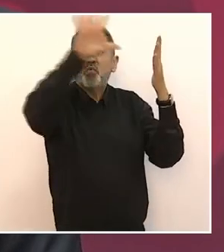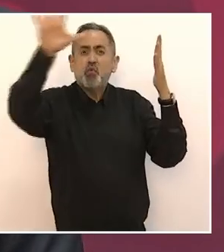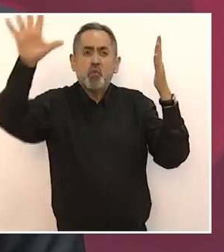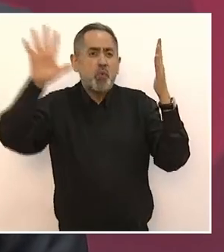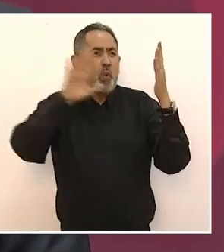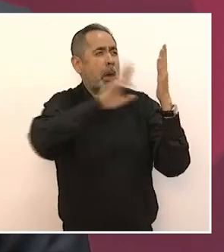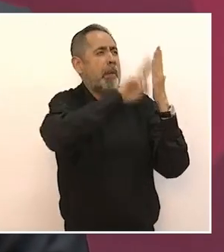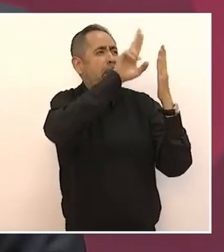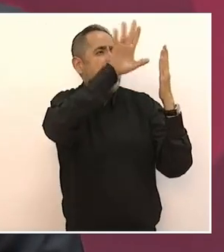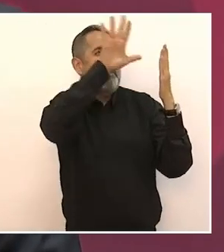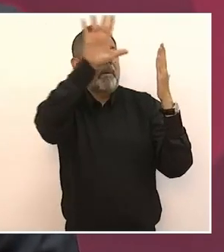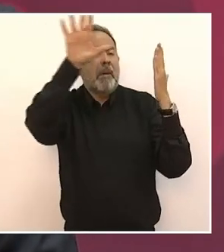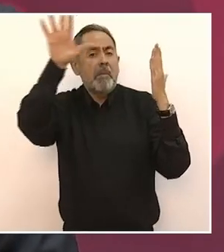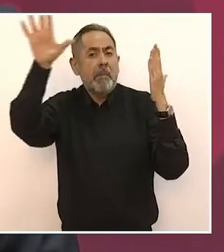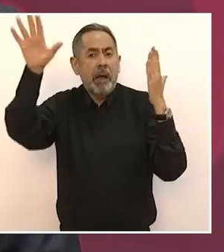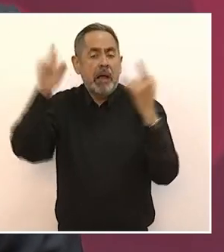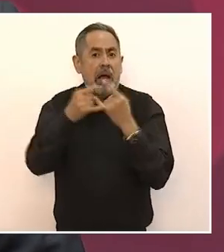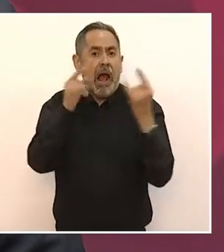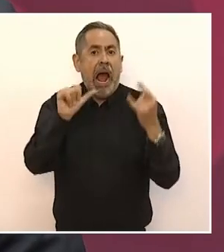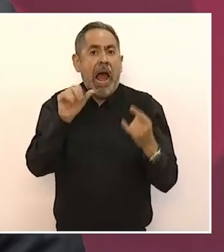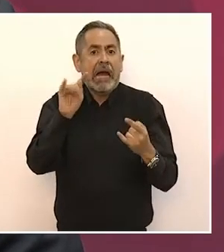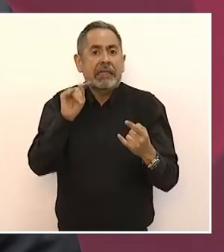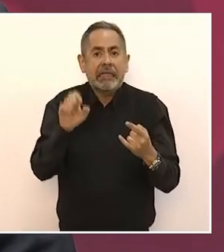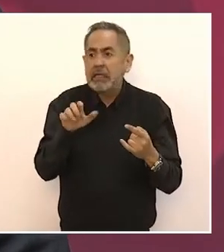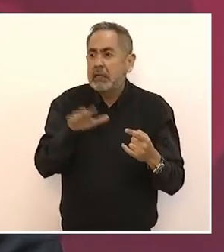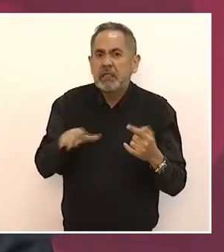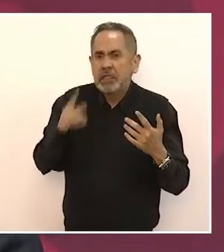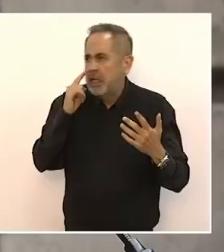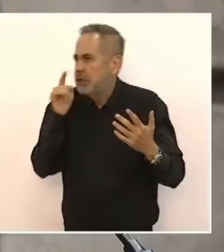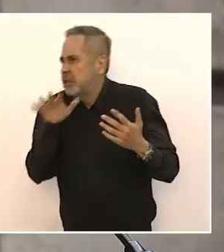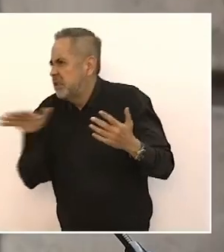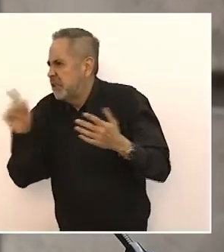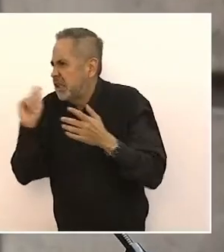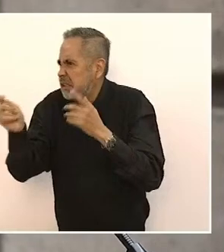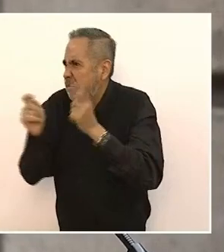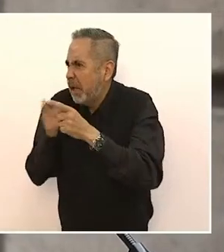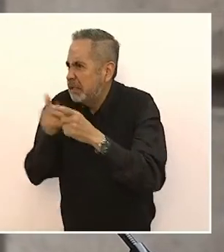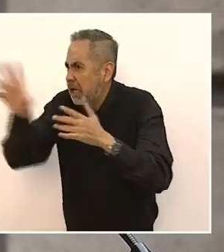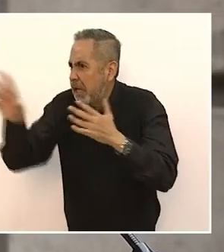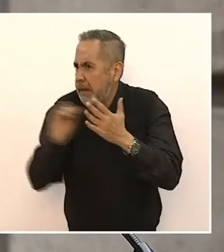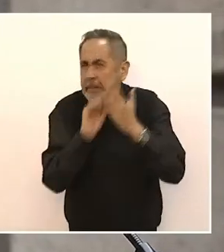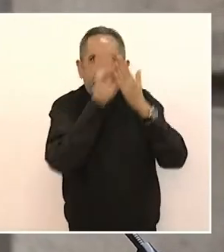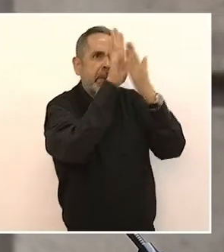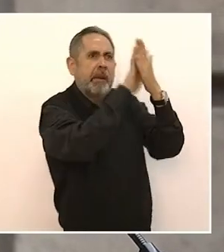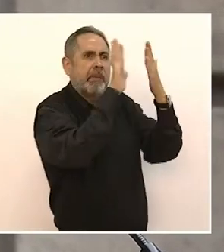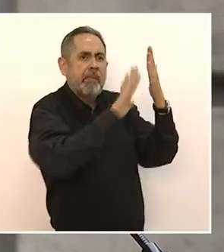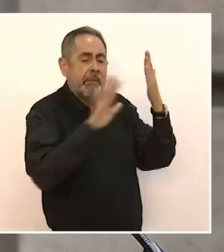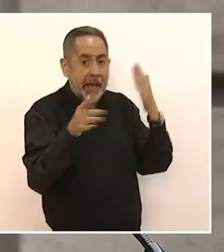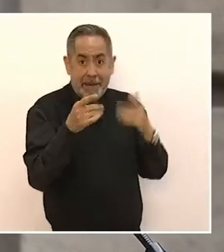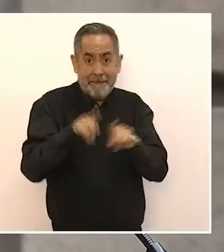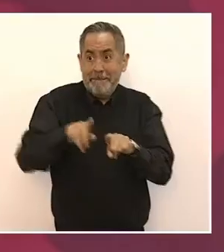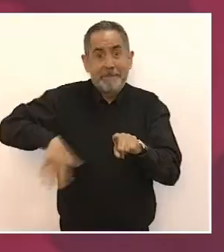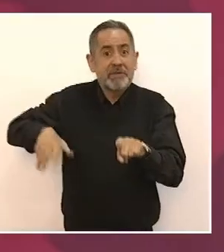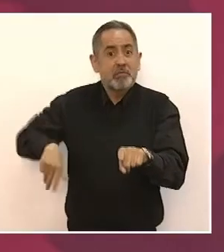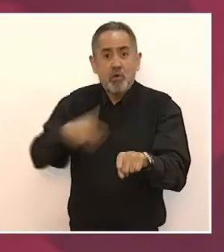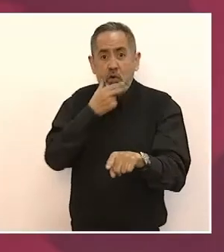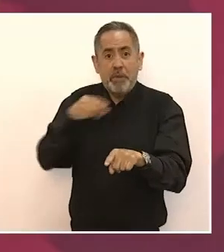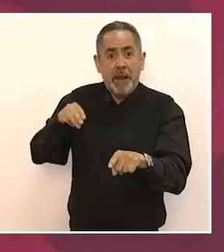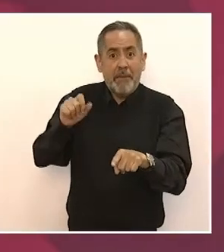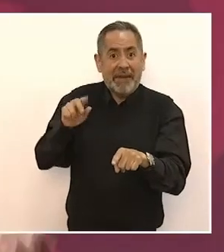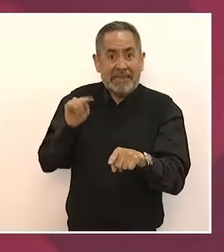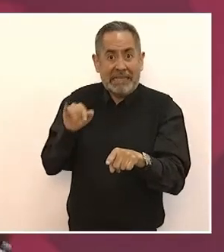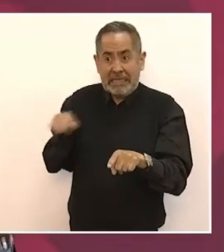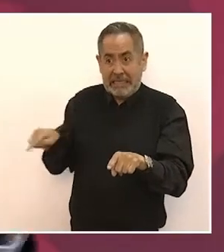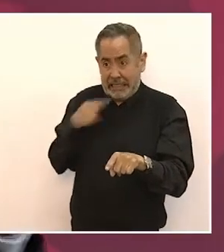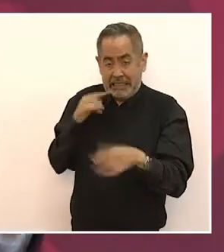popular. Lo que comentaba, lo Martí, de la importancia que